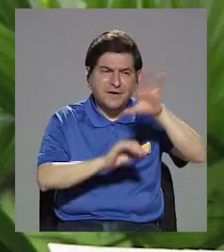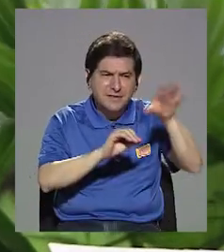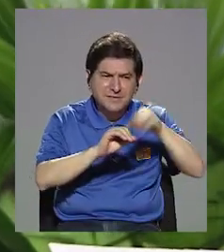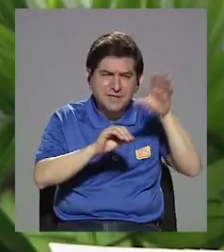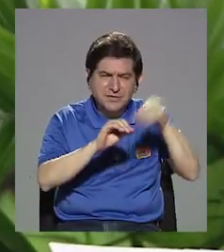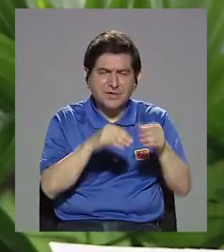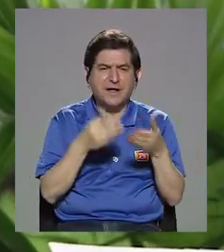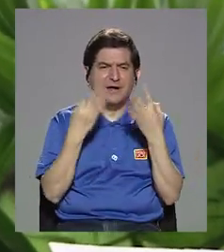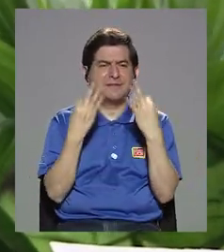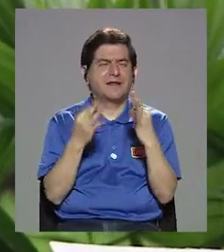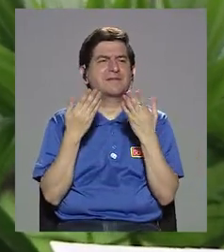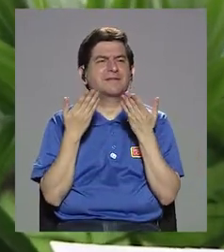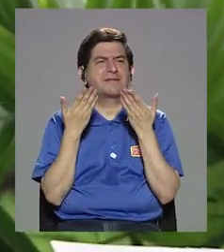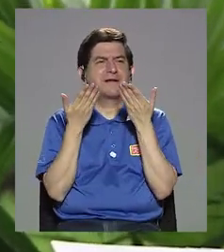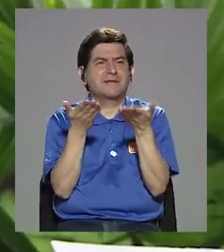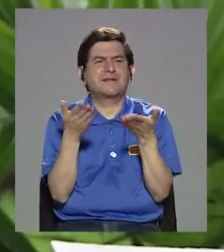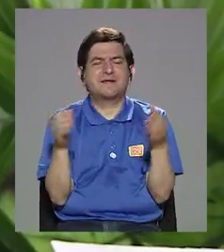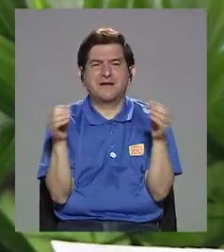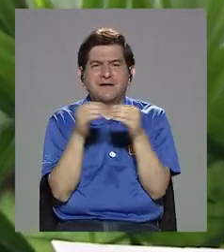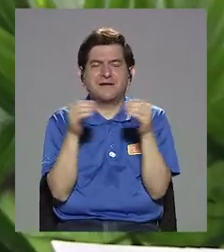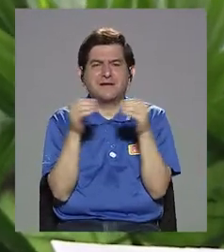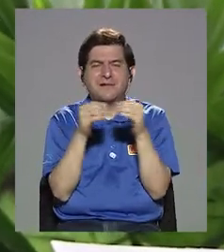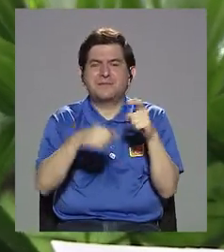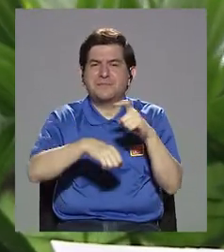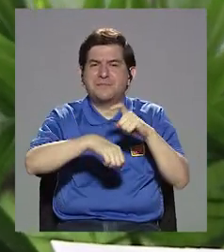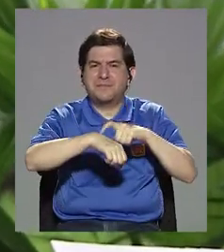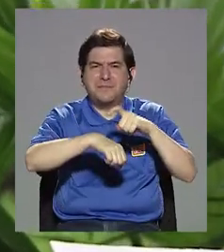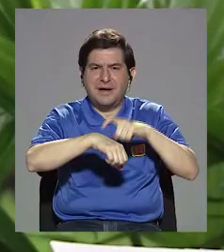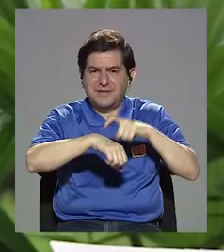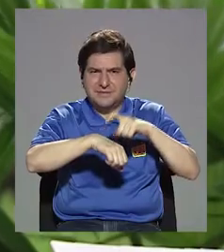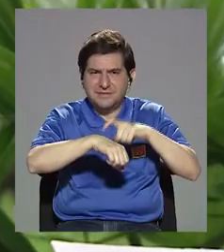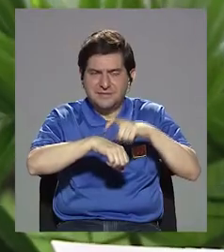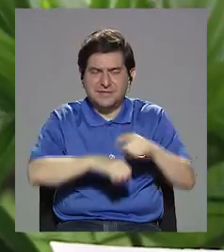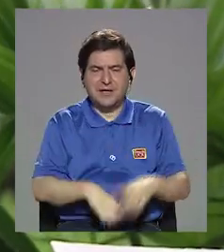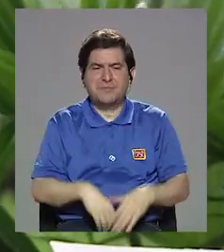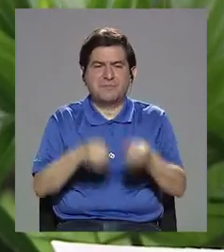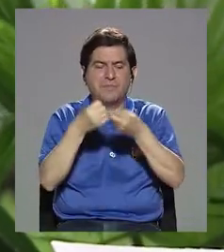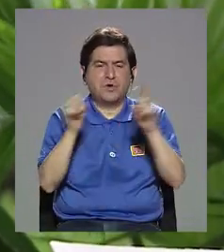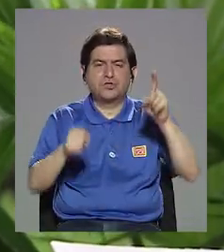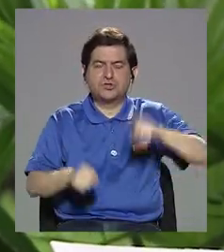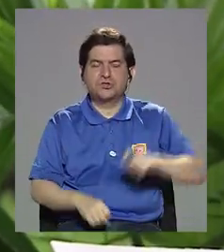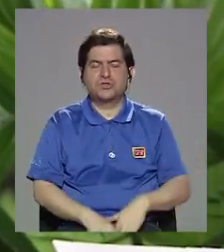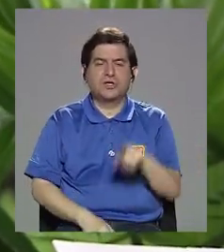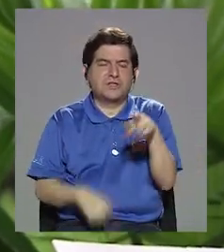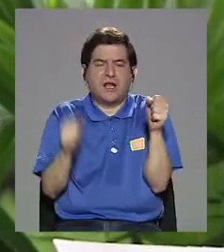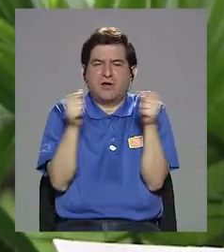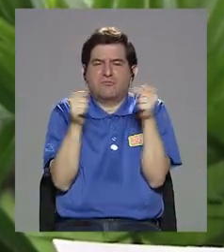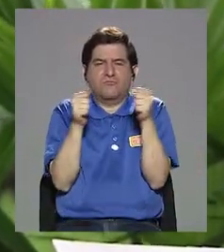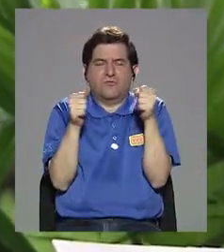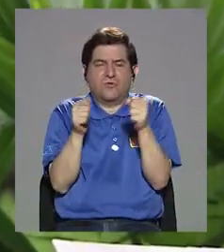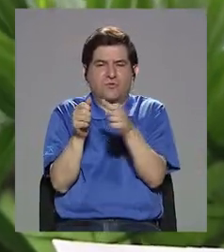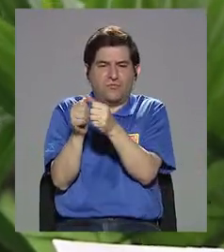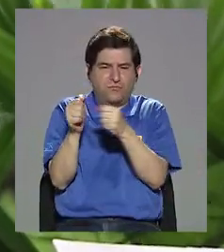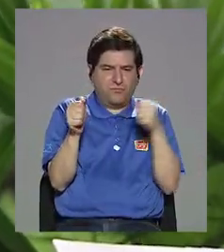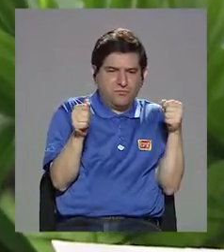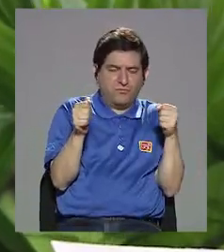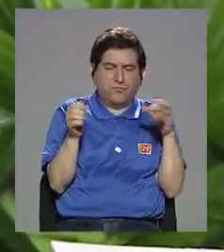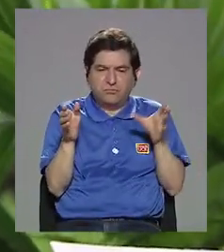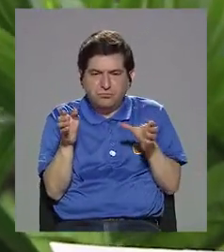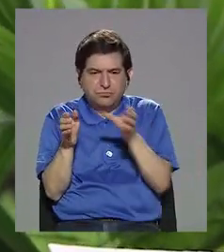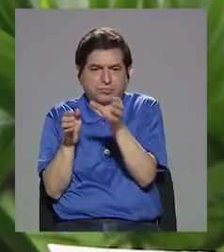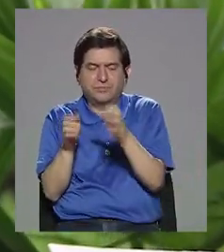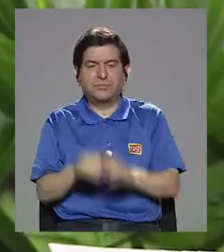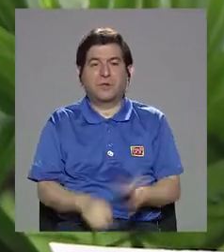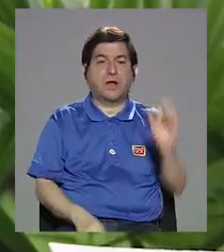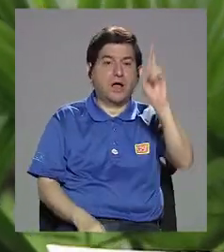para darle más tiempo sin refrigeración. Y entonces, en Costa Rica